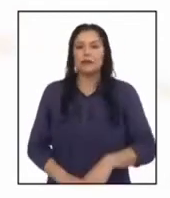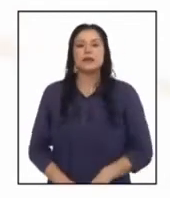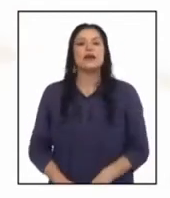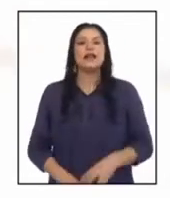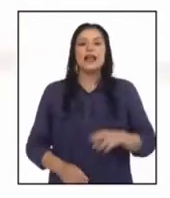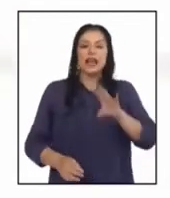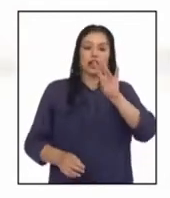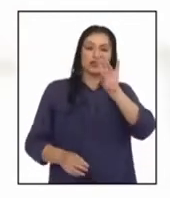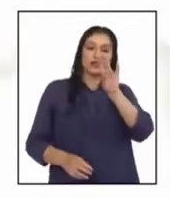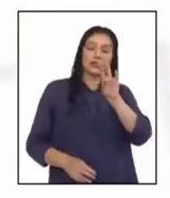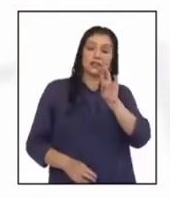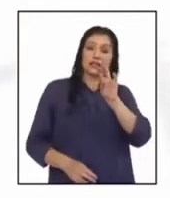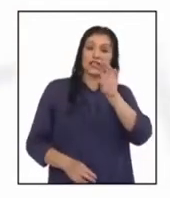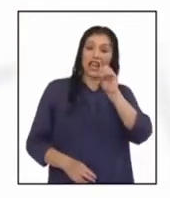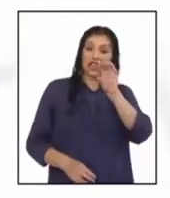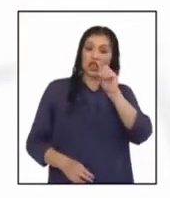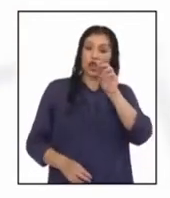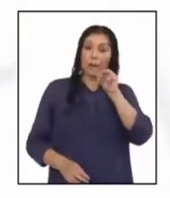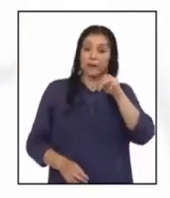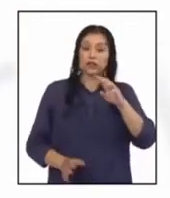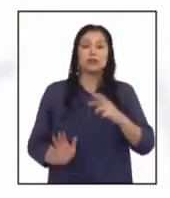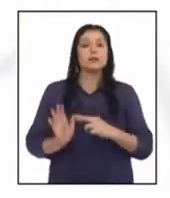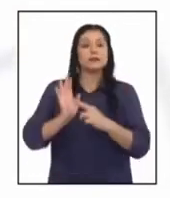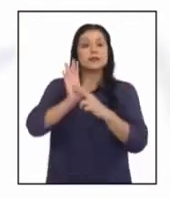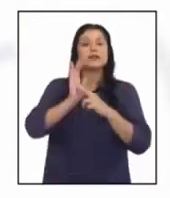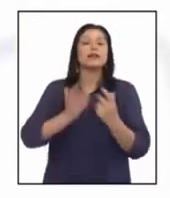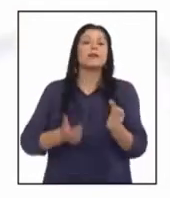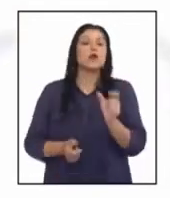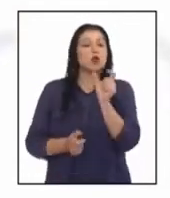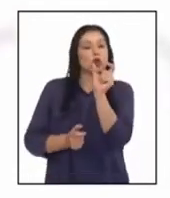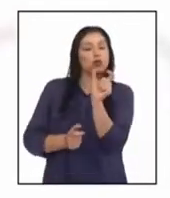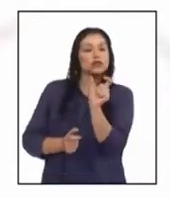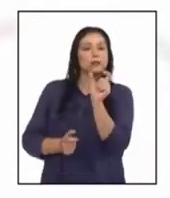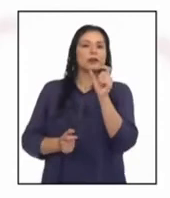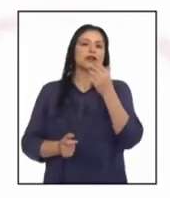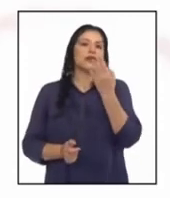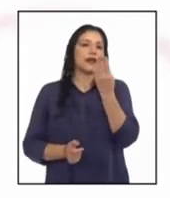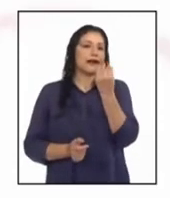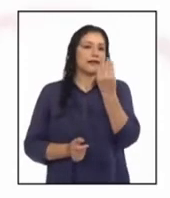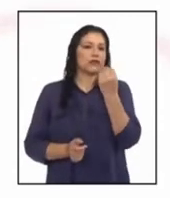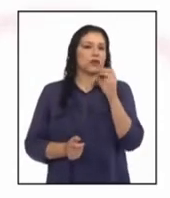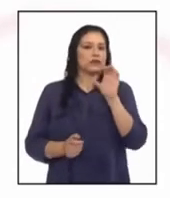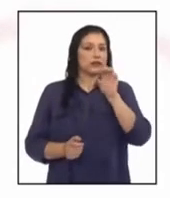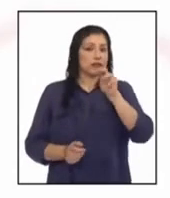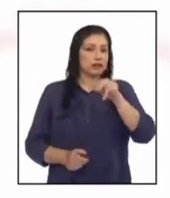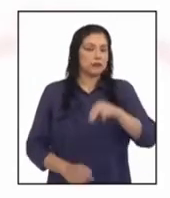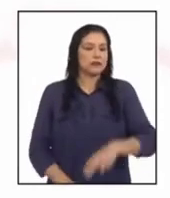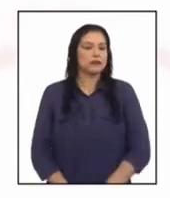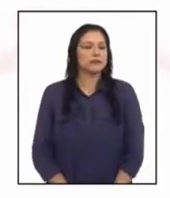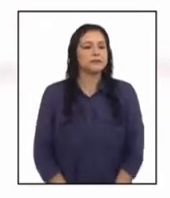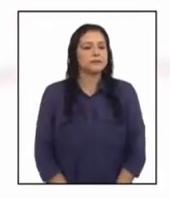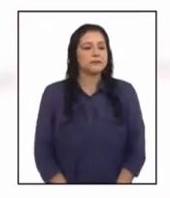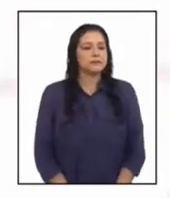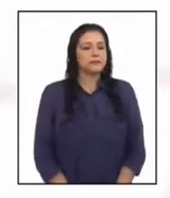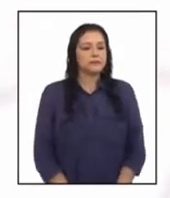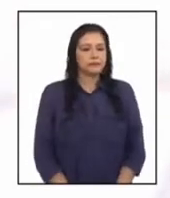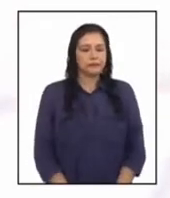y los 700 metros los representamos con un segmento de 14 centímetros.